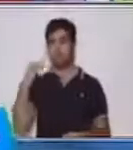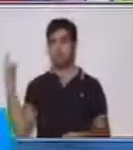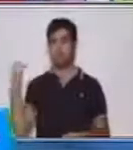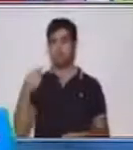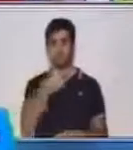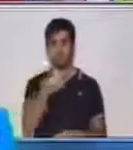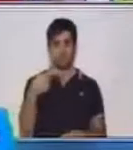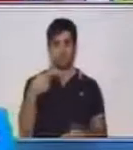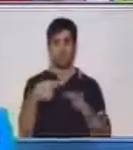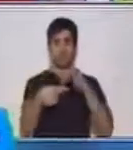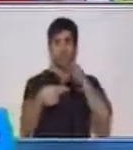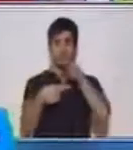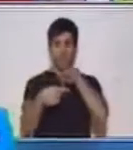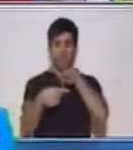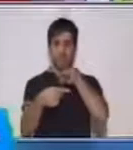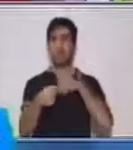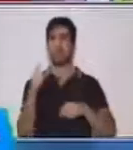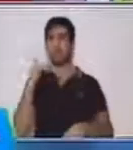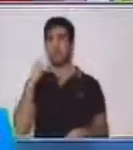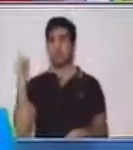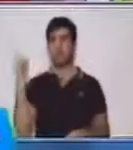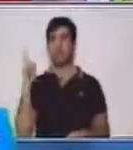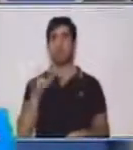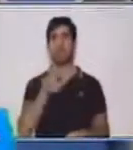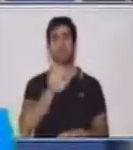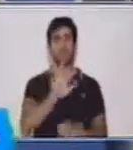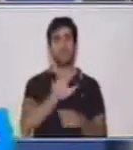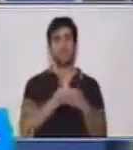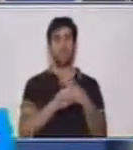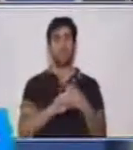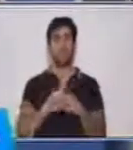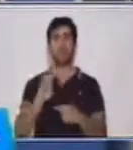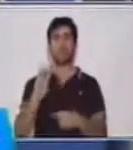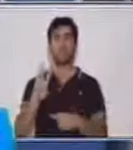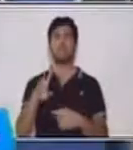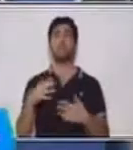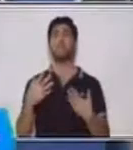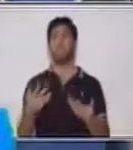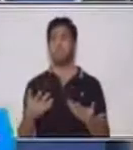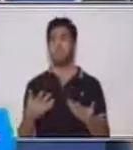una barra y tres puntos. Cinco más tres, ocho.